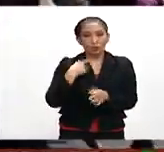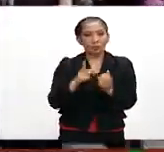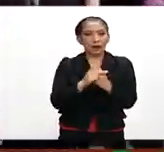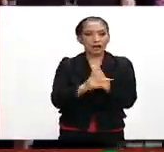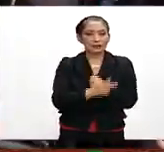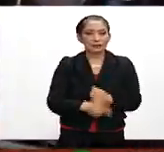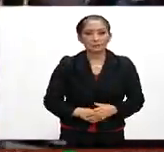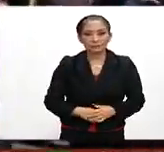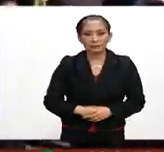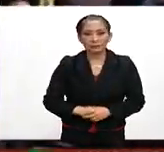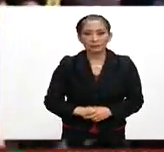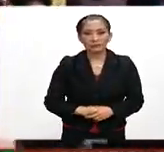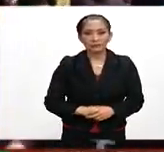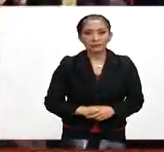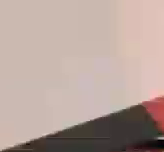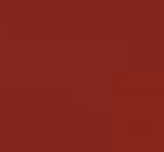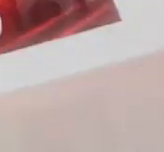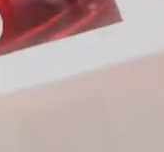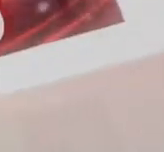sudamericano.